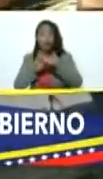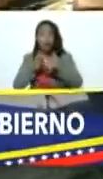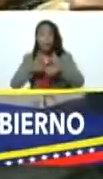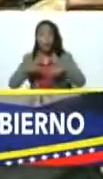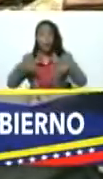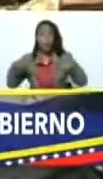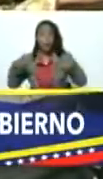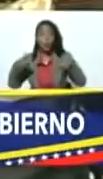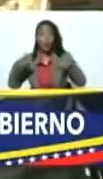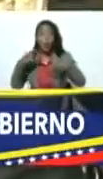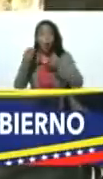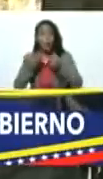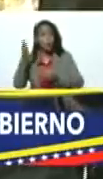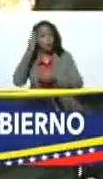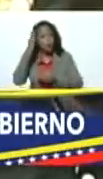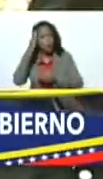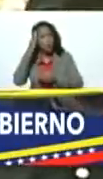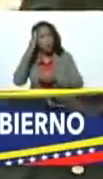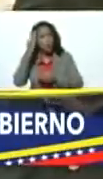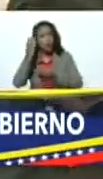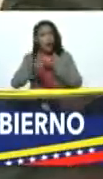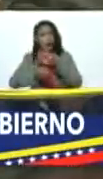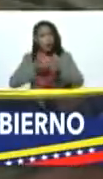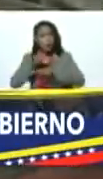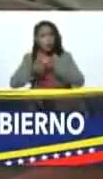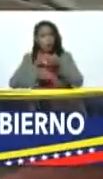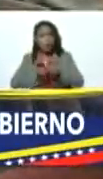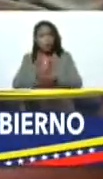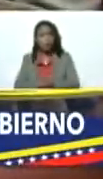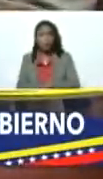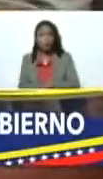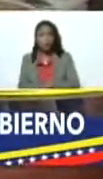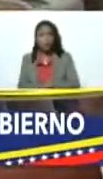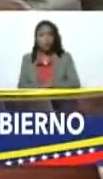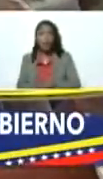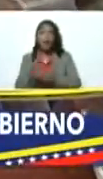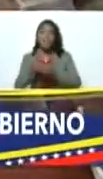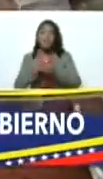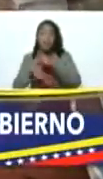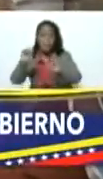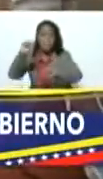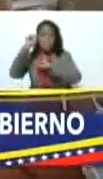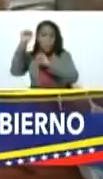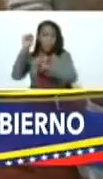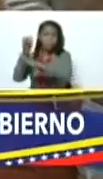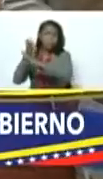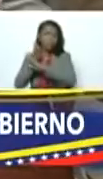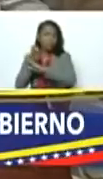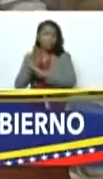como sabemos hacerlo y vamos venciendo el bloqueo